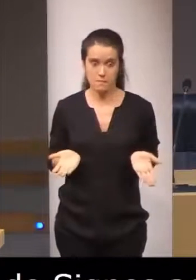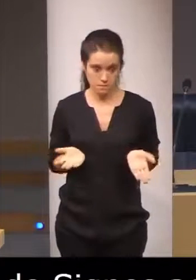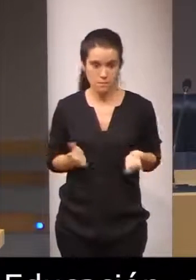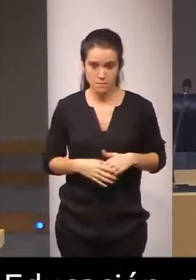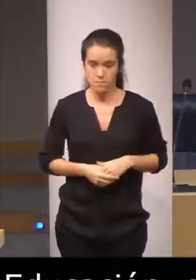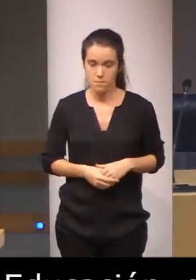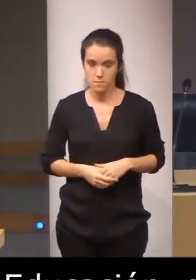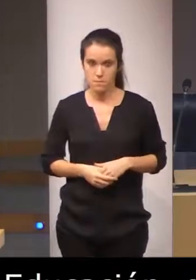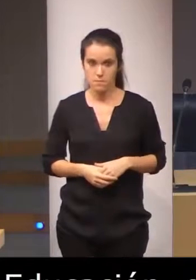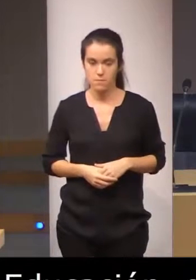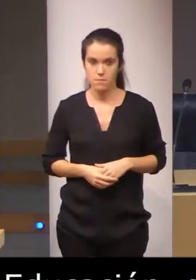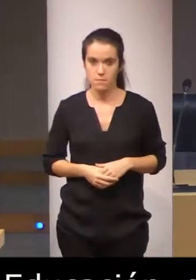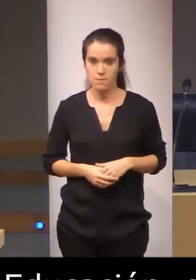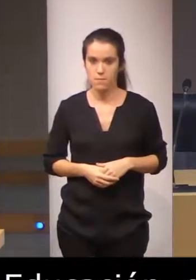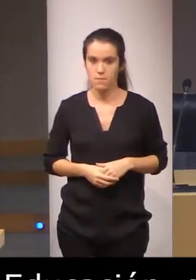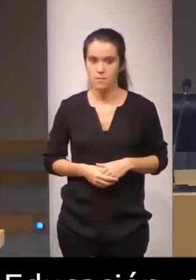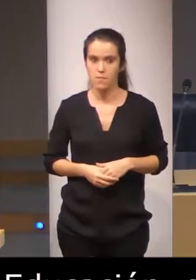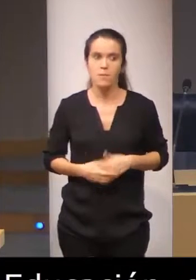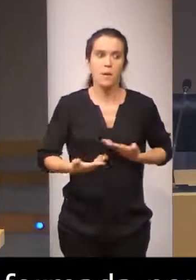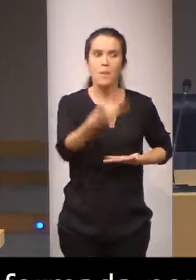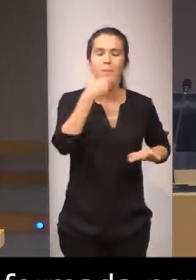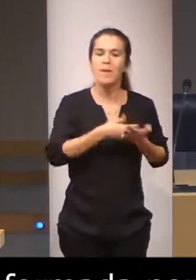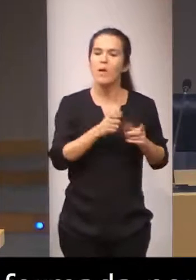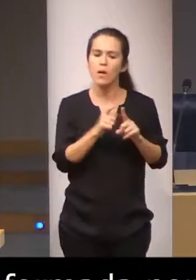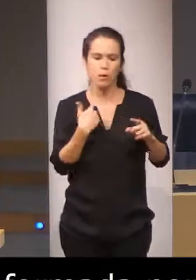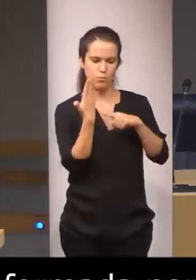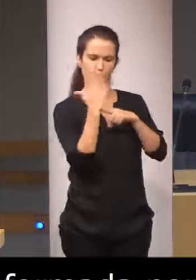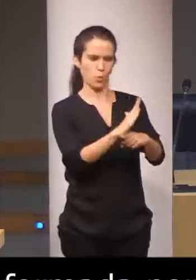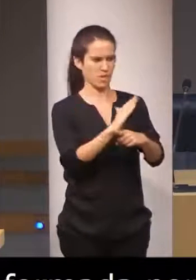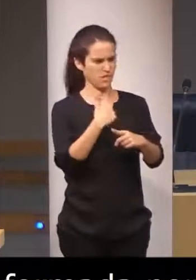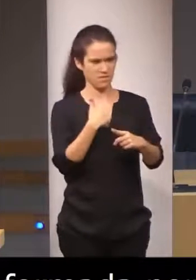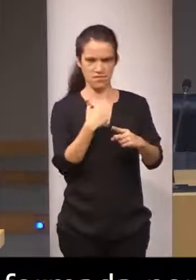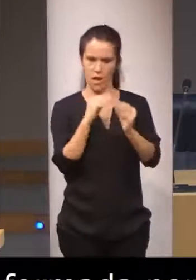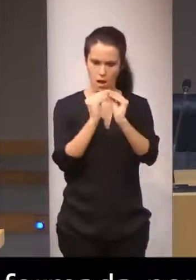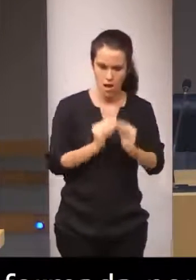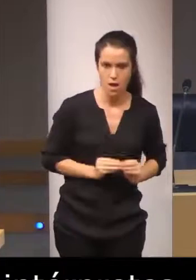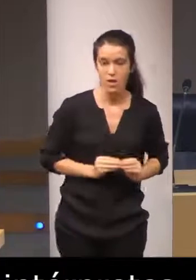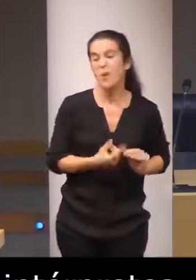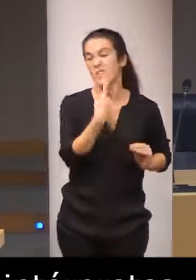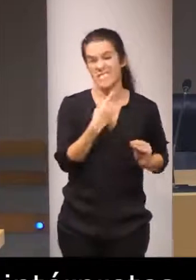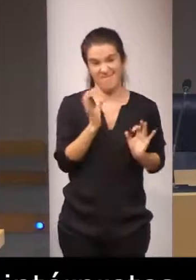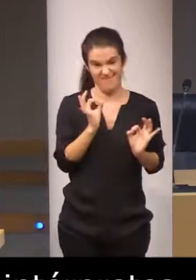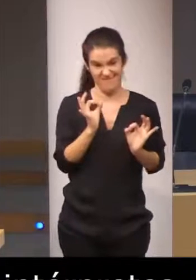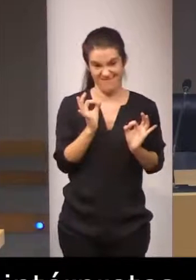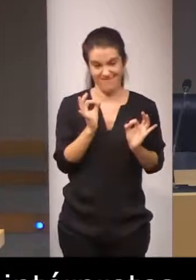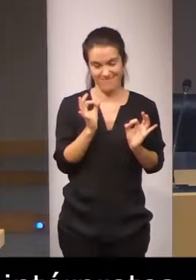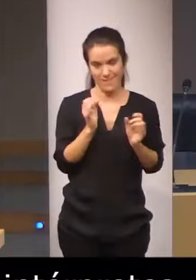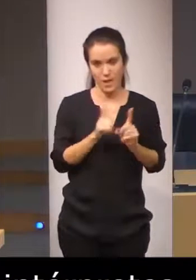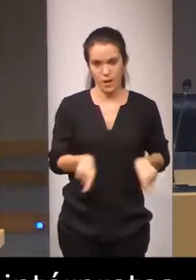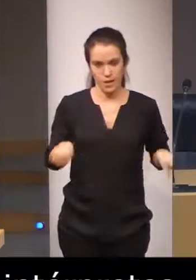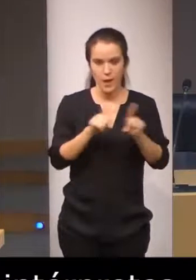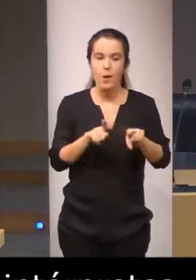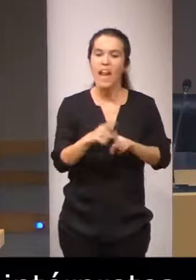me han pedido que se hagan propuestas pero me han dicho lo de siempre que no cueste dinero